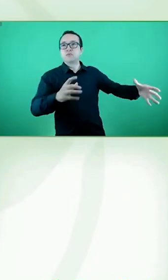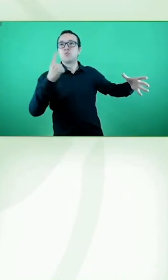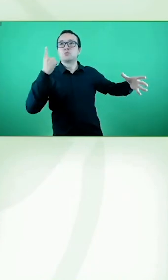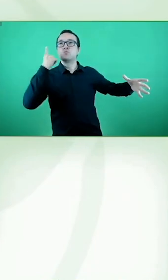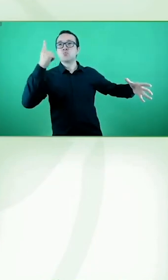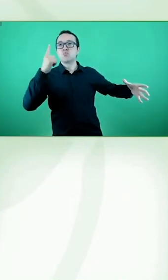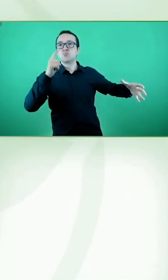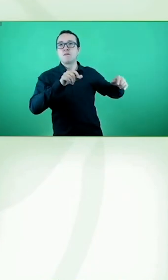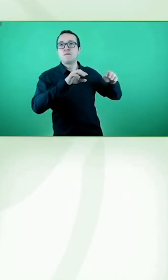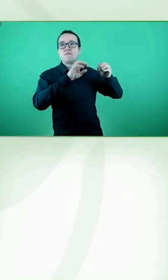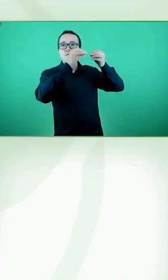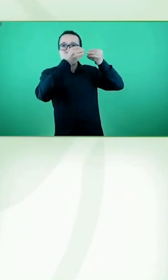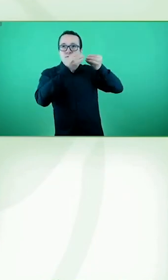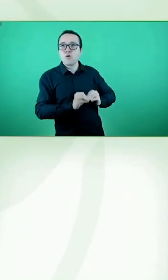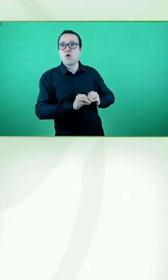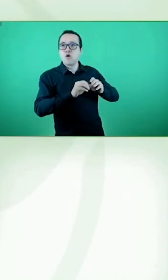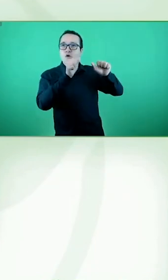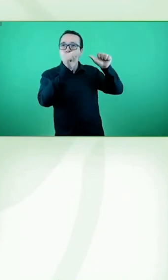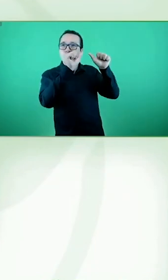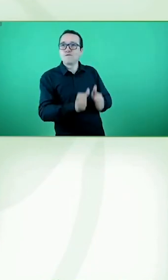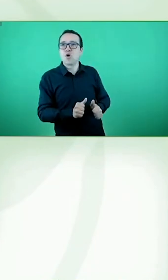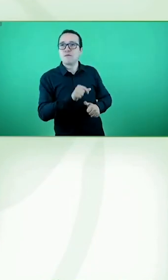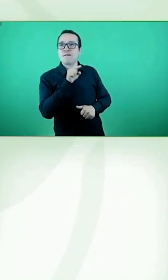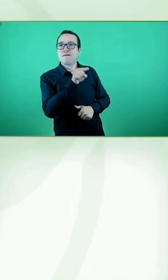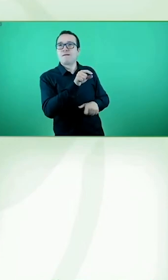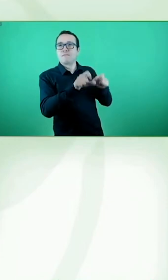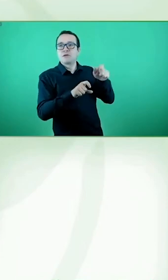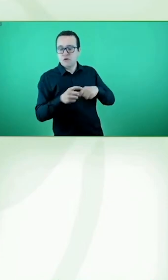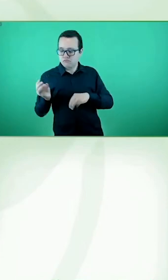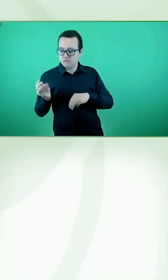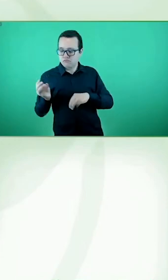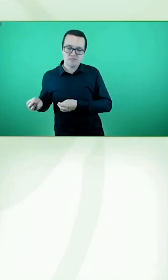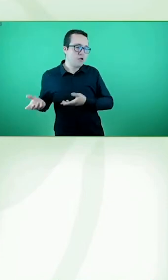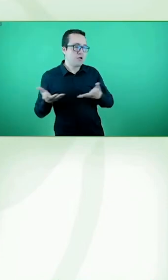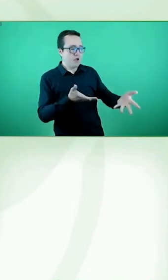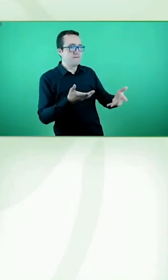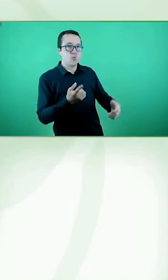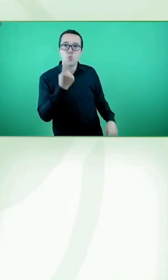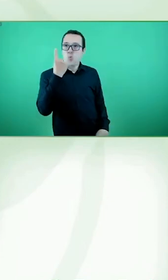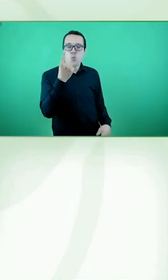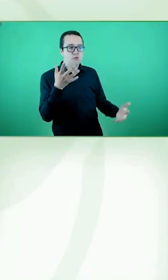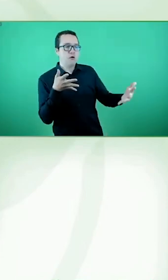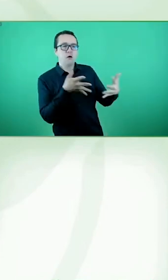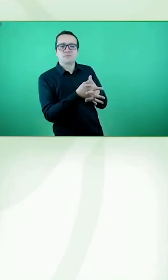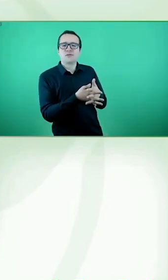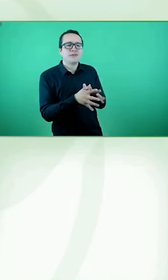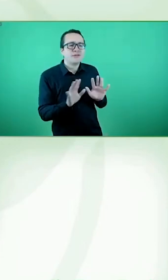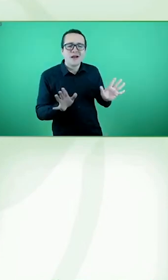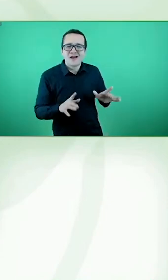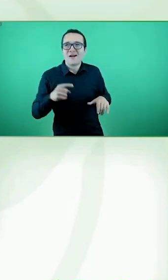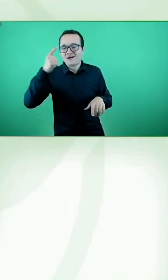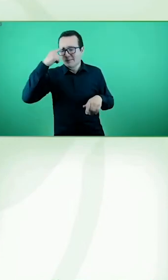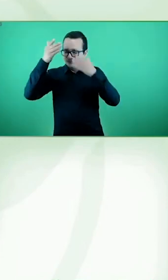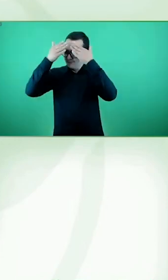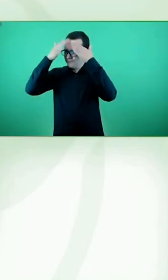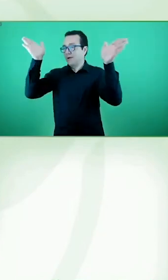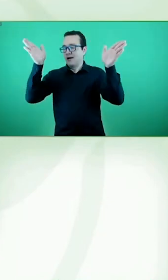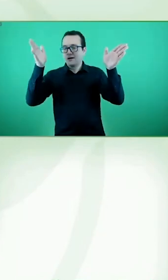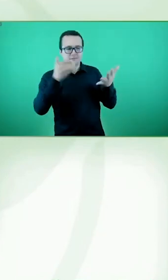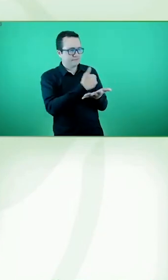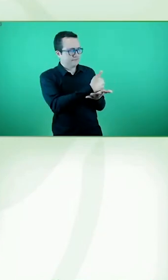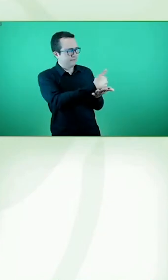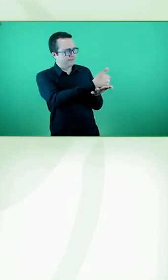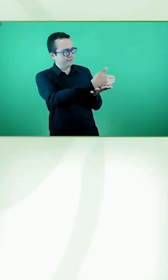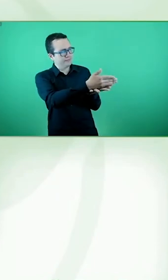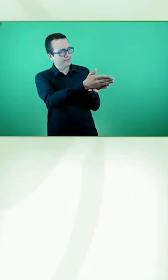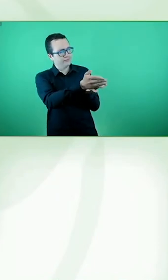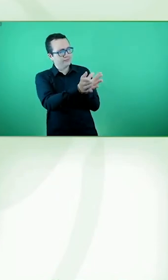para hacer que las personas que diseñan esos productos, que diseñan esos servicios, entiendan que somos una diversidad de consumidores, y